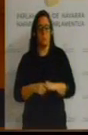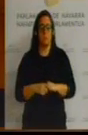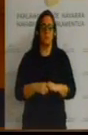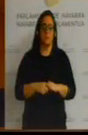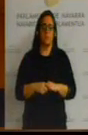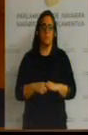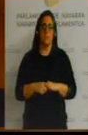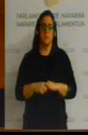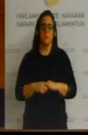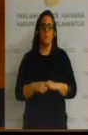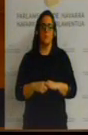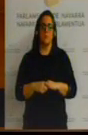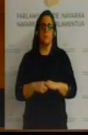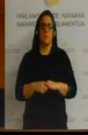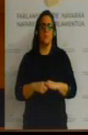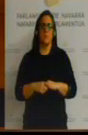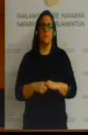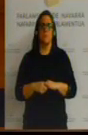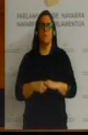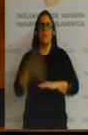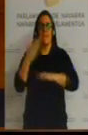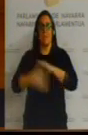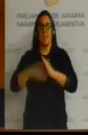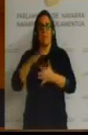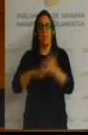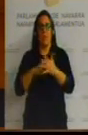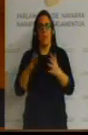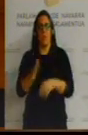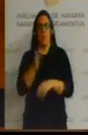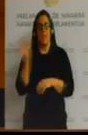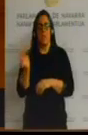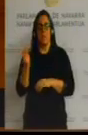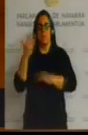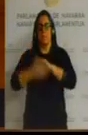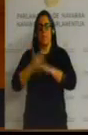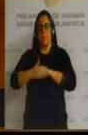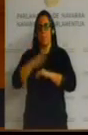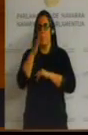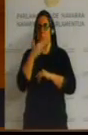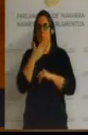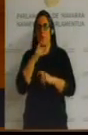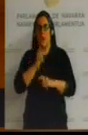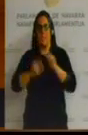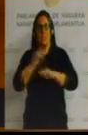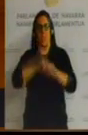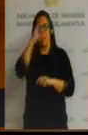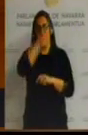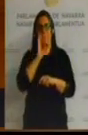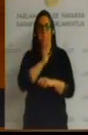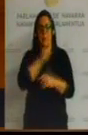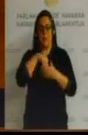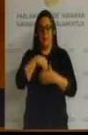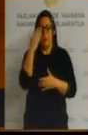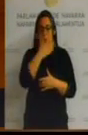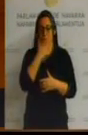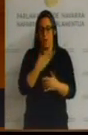Y además de eso, en limitación de horarios, hay una limitación por las necesidades que plantean las propias aprimas de los centros, que son los